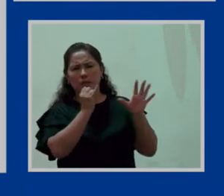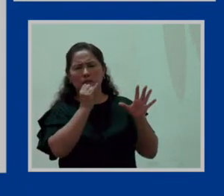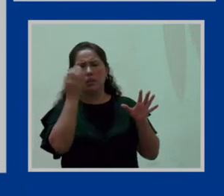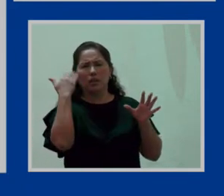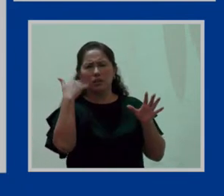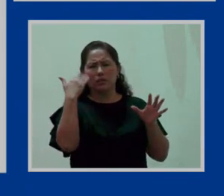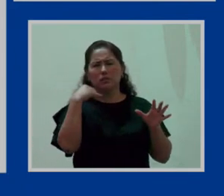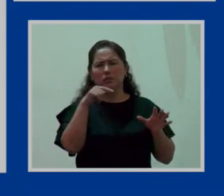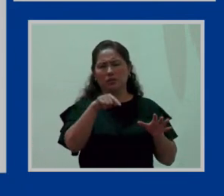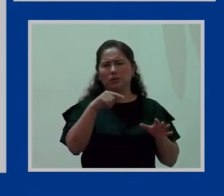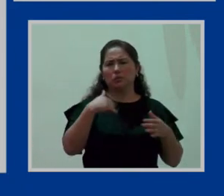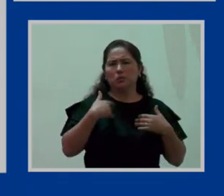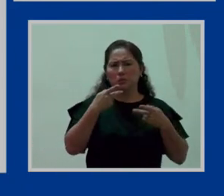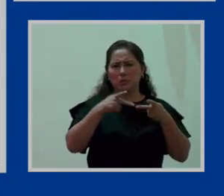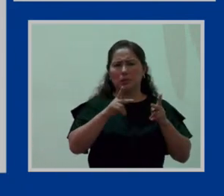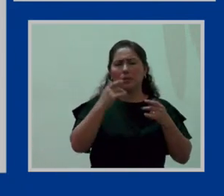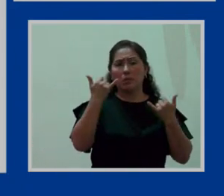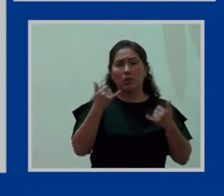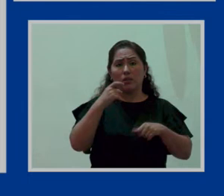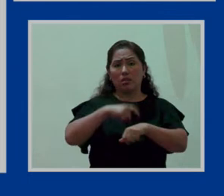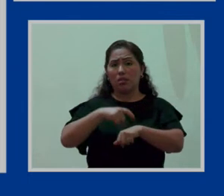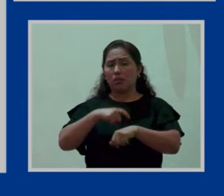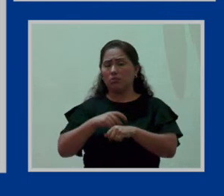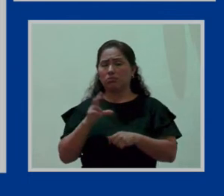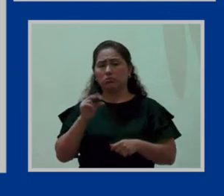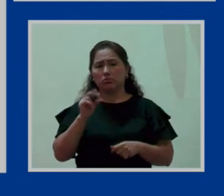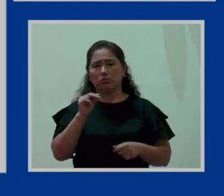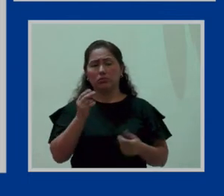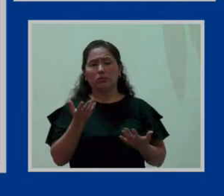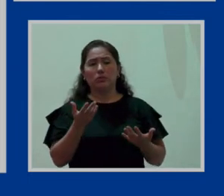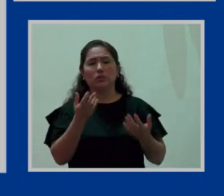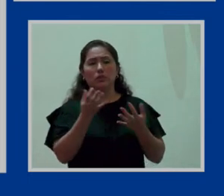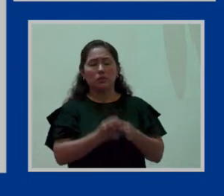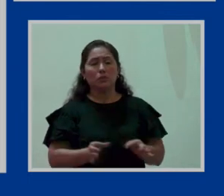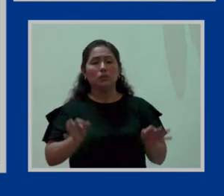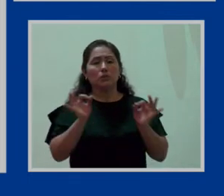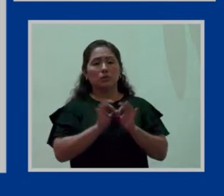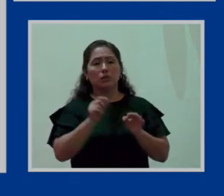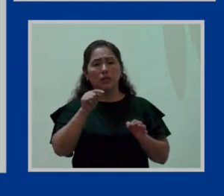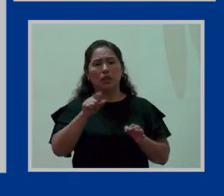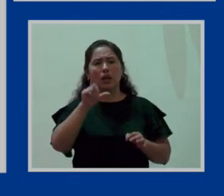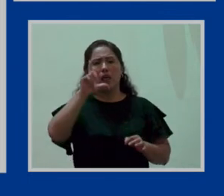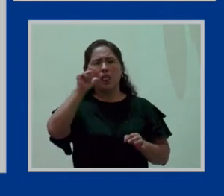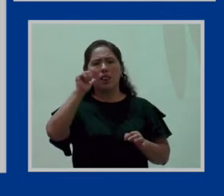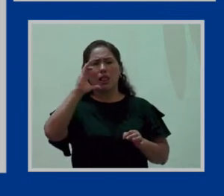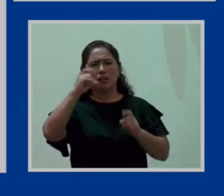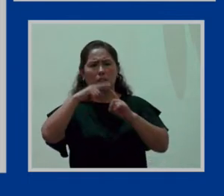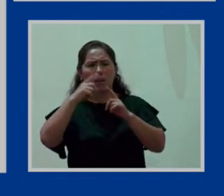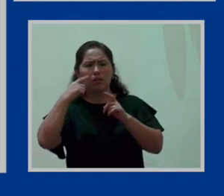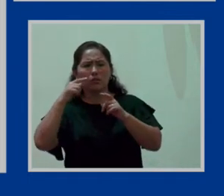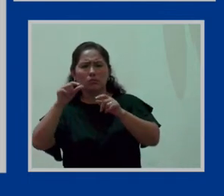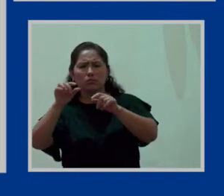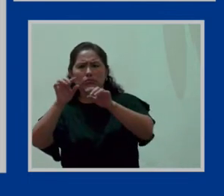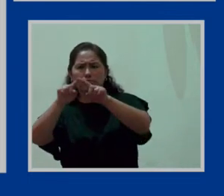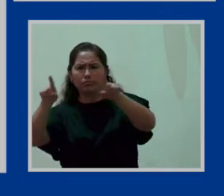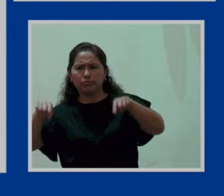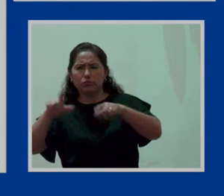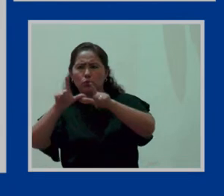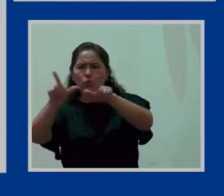pero ya actualmente no. Es importante que el lactario tenga su propio lavabo